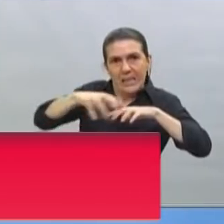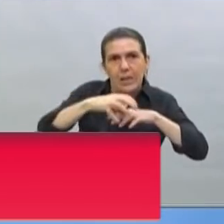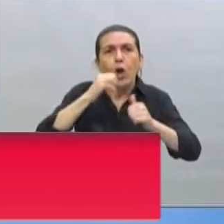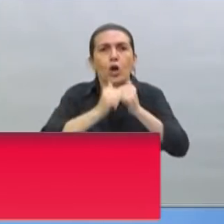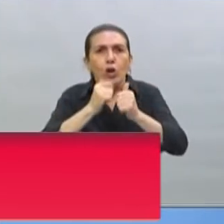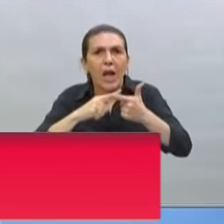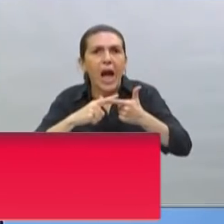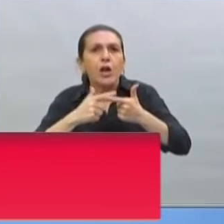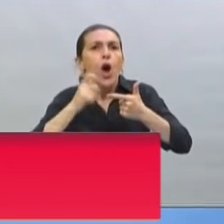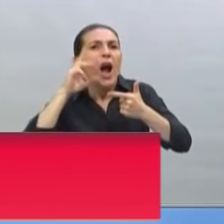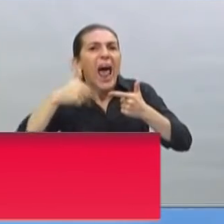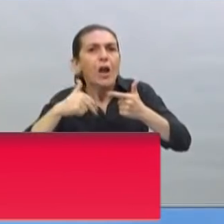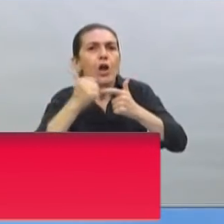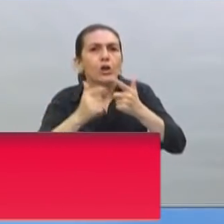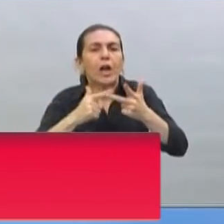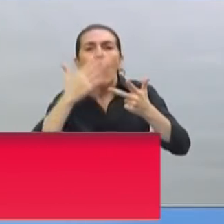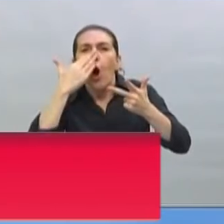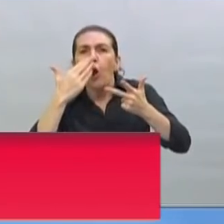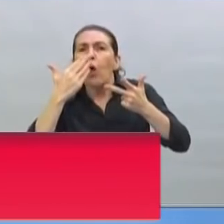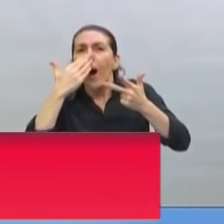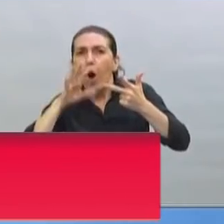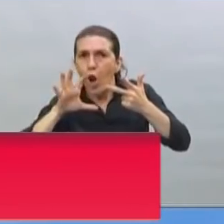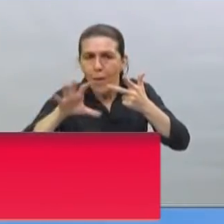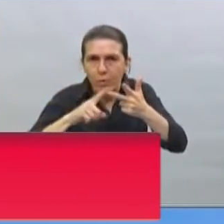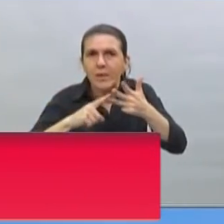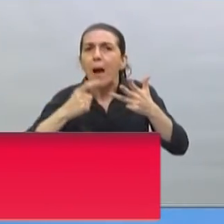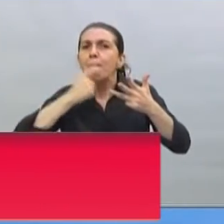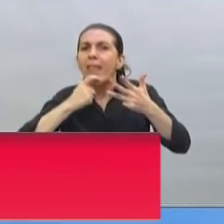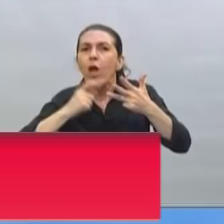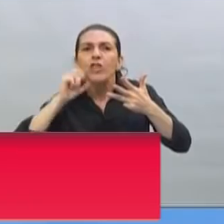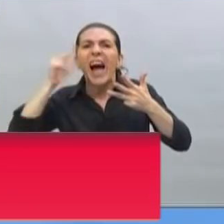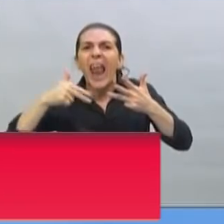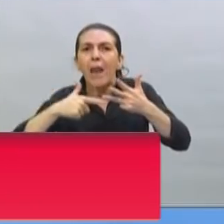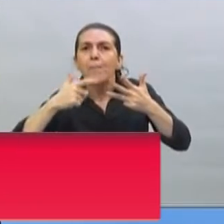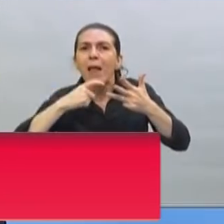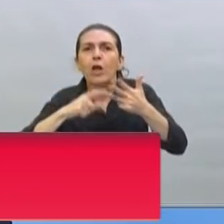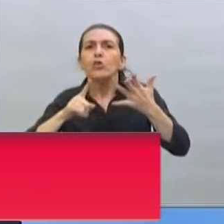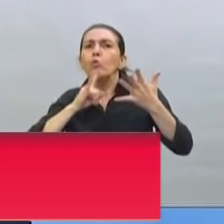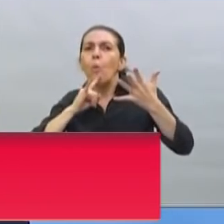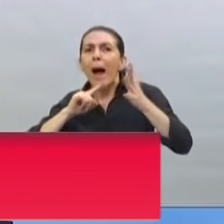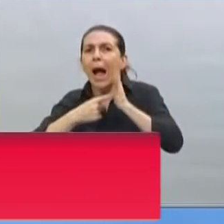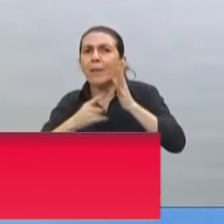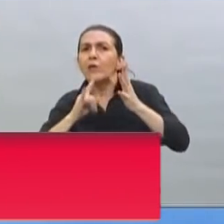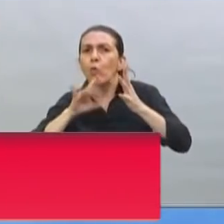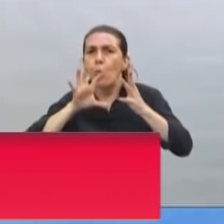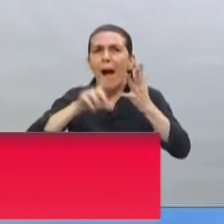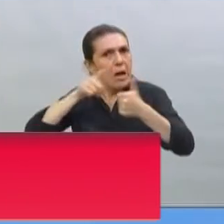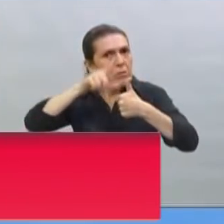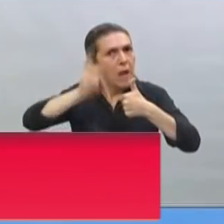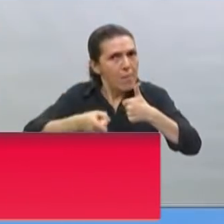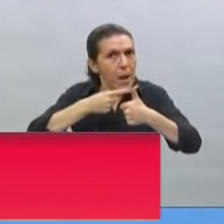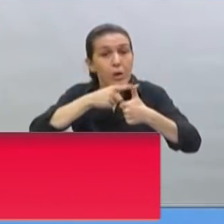Rosario, esto es Córdoba y Gran Córdoba, esto es Mendoza y Gran Mendoza, es Tucumán y Gran Tucumán, es Resistencia y Gran Resistencia.